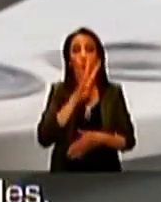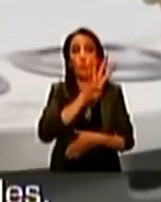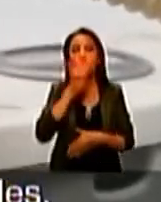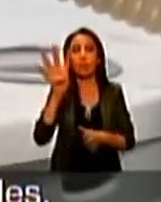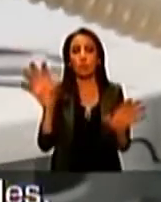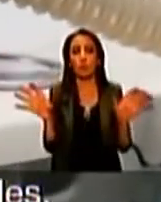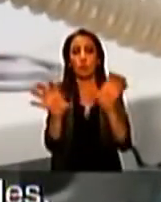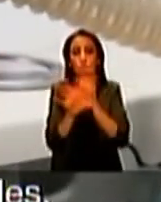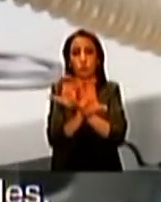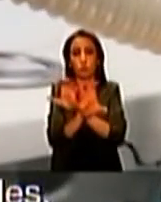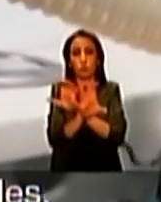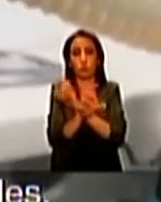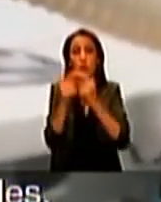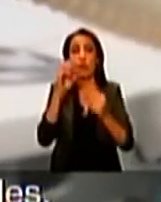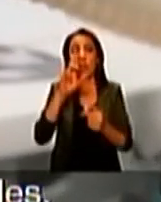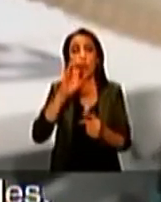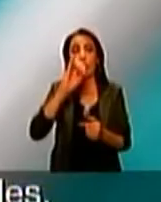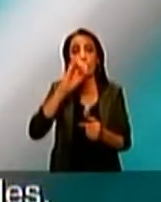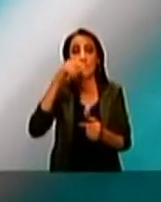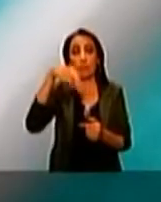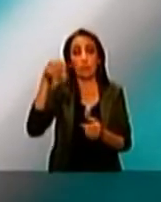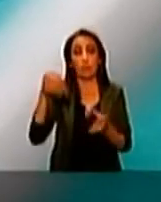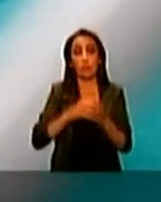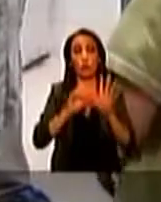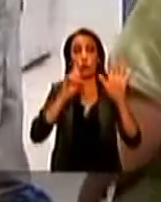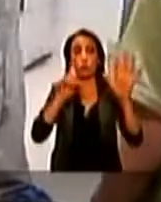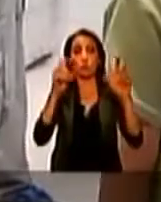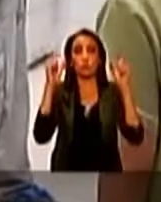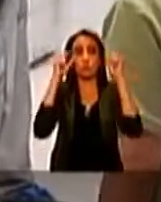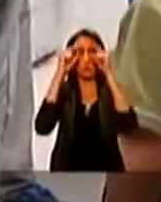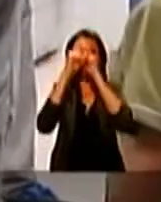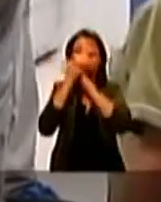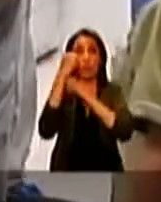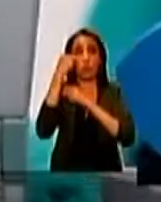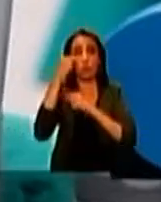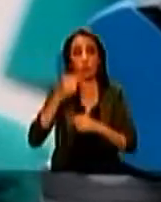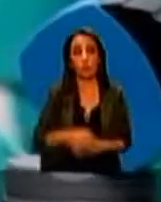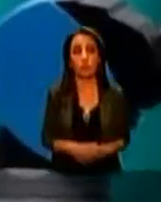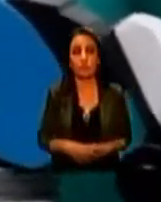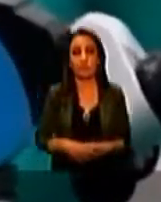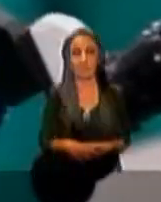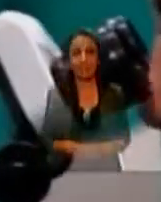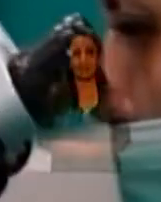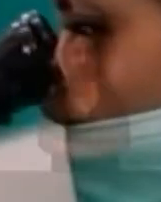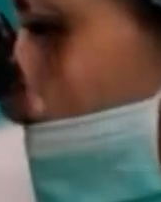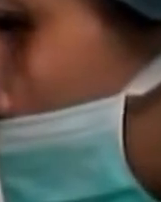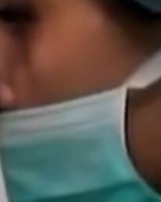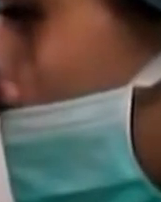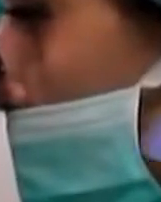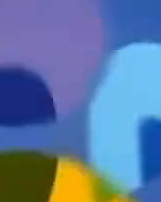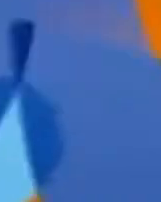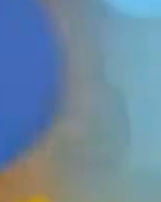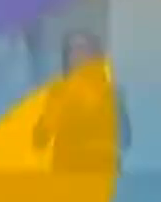Marín ha realizado 44 trasplantes renales, 8 de córnea, 6 hepáticos, y un pulmonar.